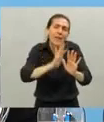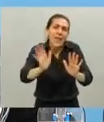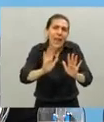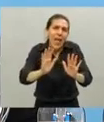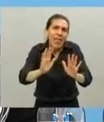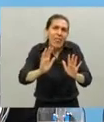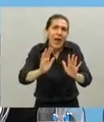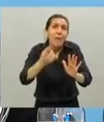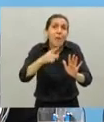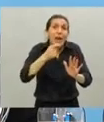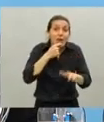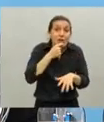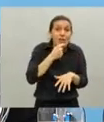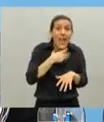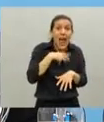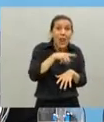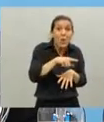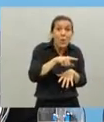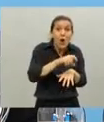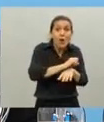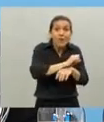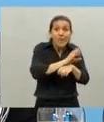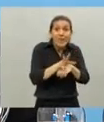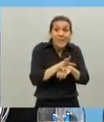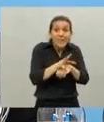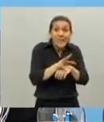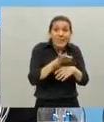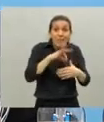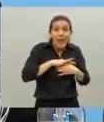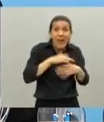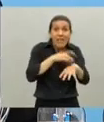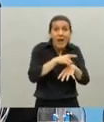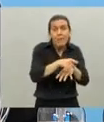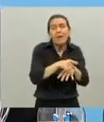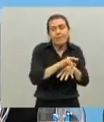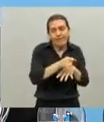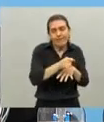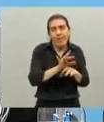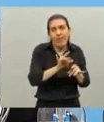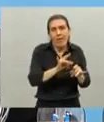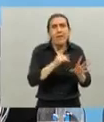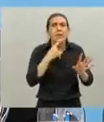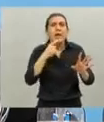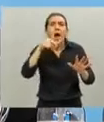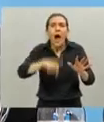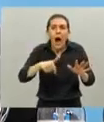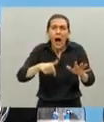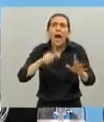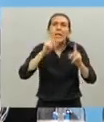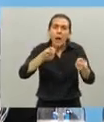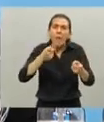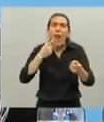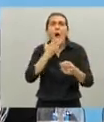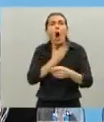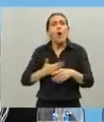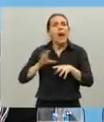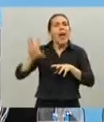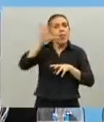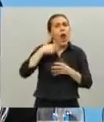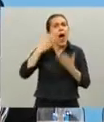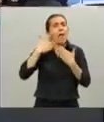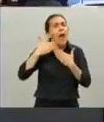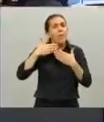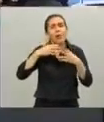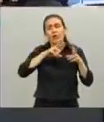padezca si nos cambia la vida así que vayamos despacio igual con los gobernadores estamos evaluando todo también eso ok